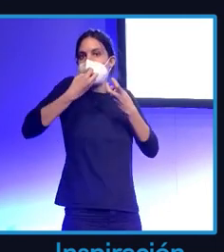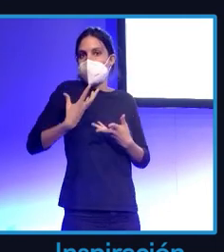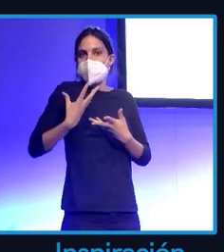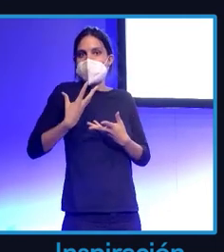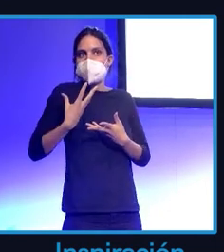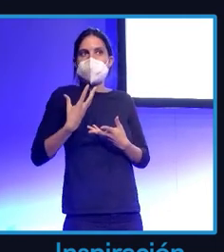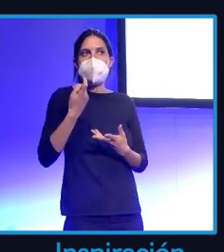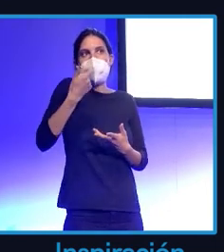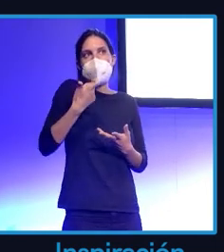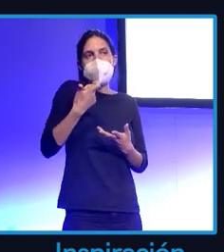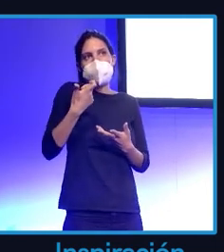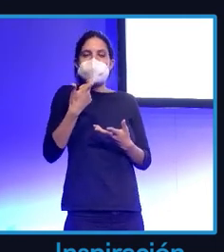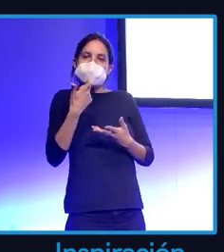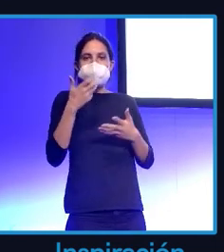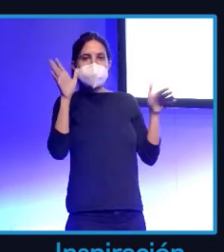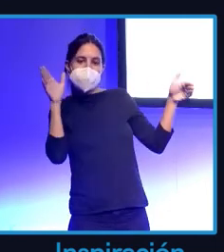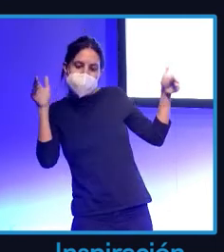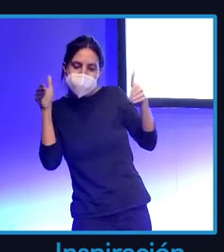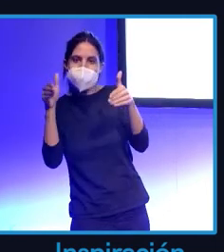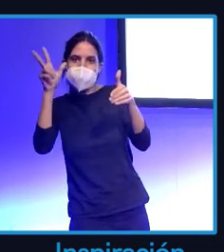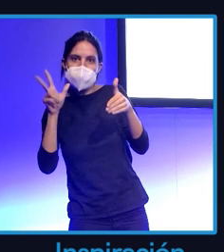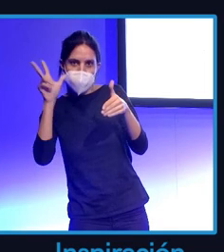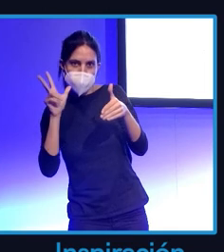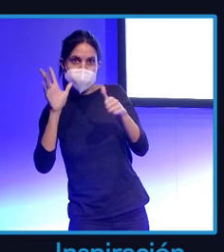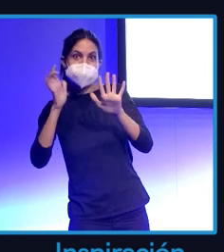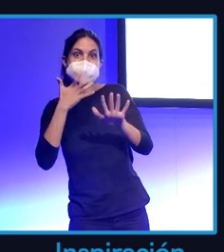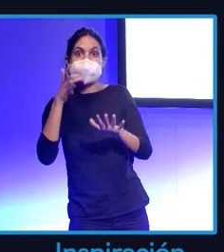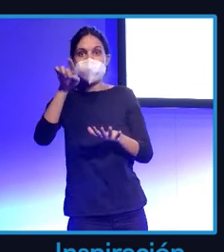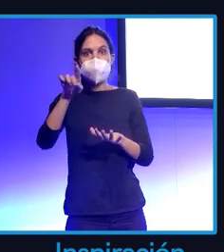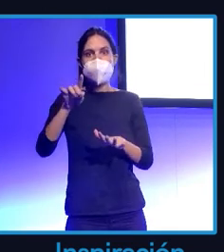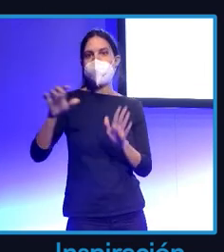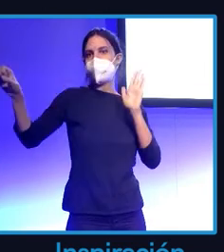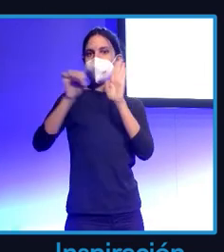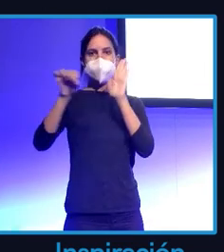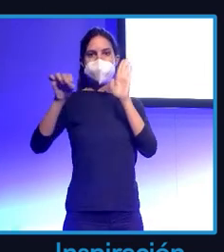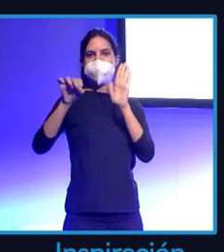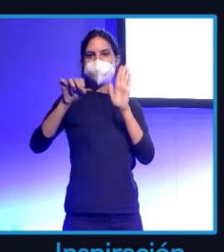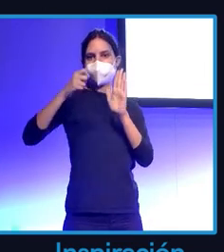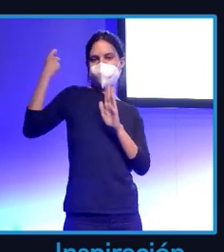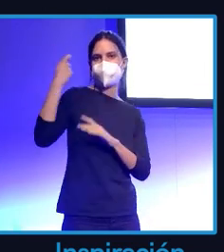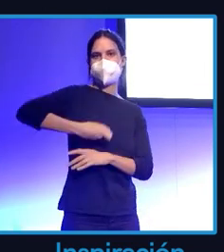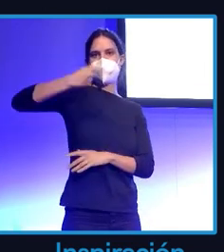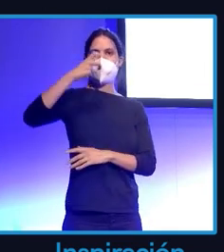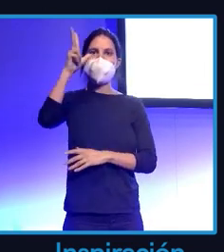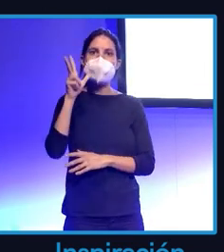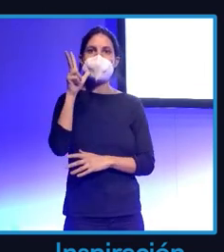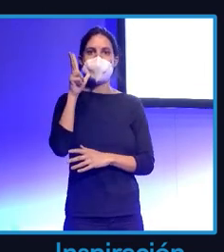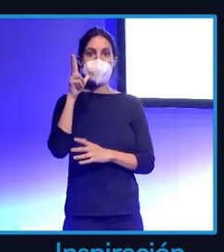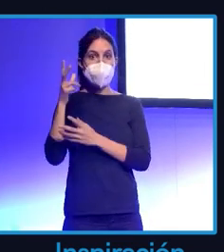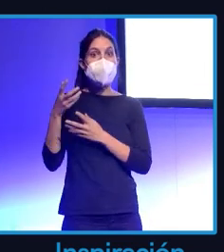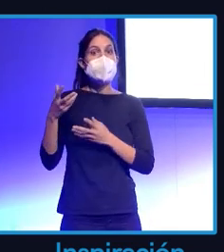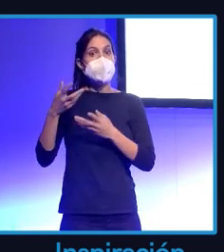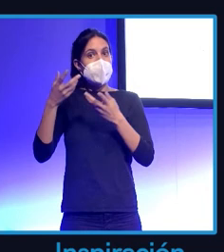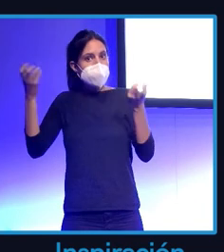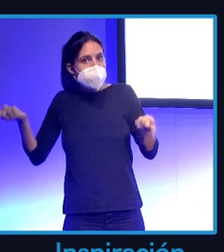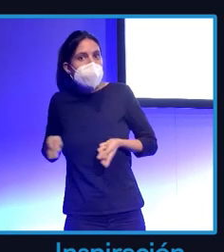enfocado más al lujo, pero si estás vendiendo un Louis Vuitton, un Chanel, cualquier marca de lujo, cuéntame la historia que hay detrás. Dale el valor